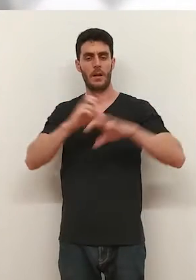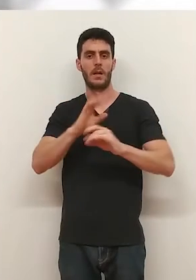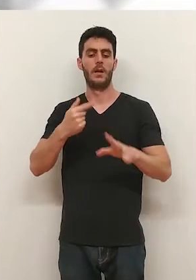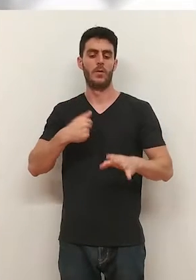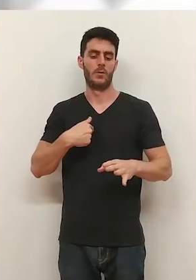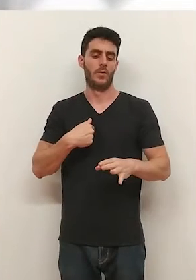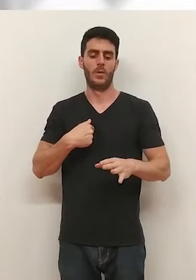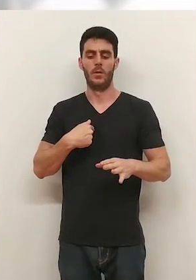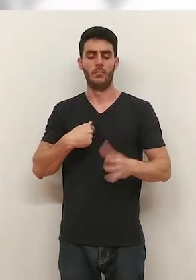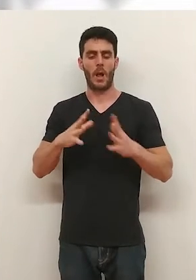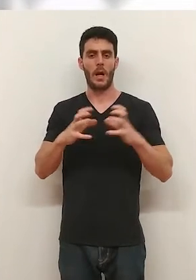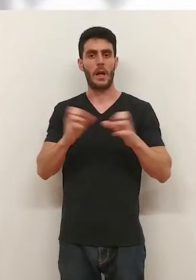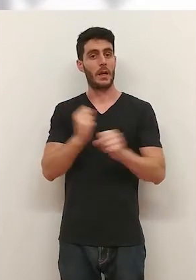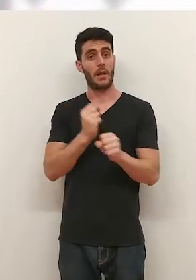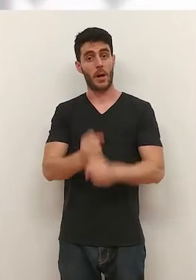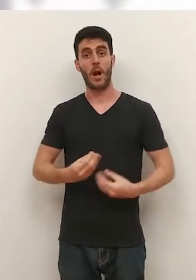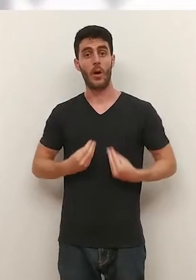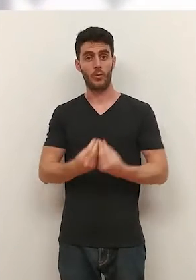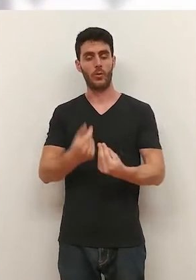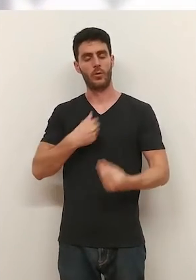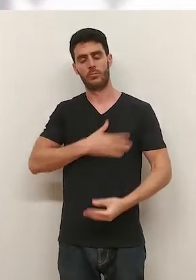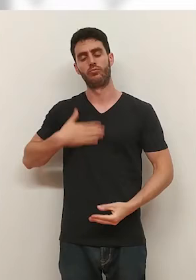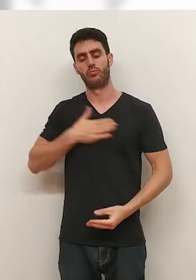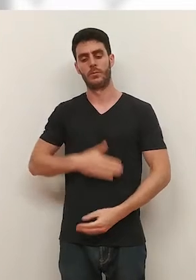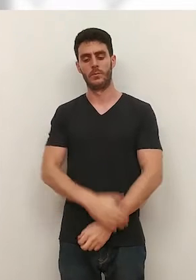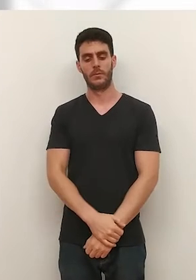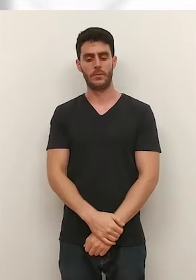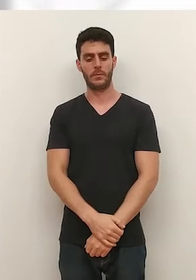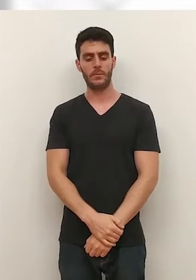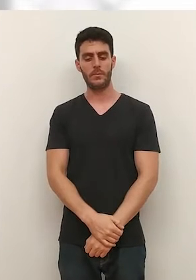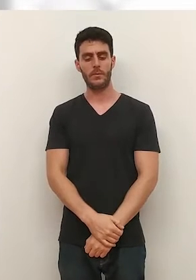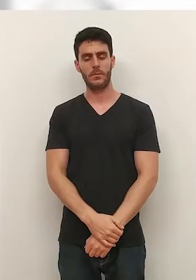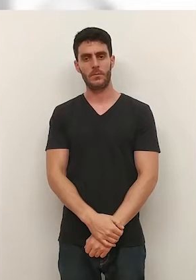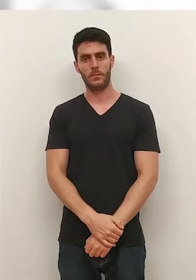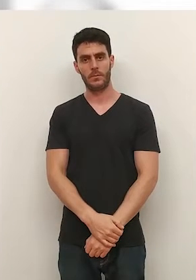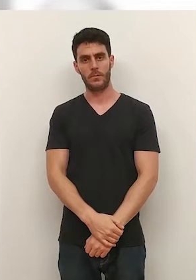entrenar, y esta vez se ha dado, vamos a trabajar juntos y estoy encantado.